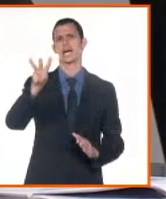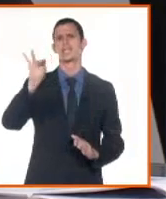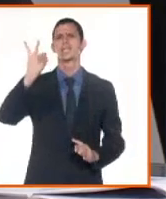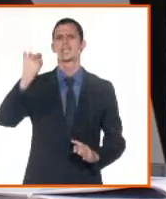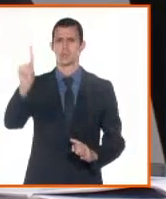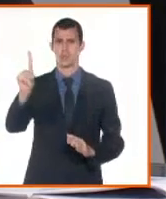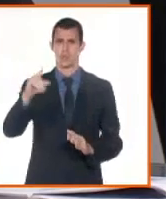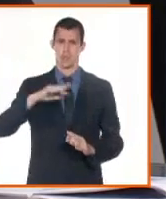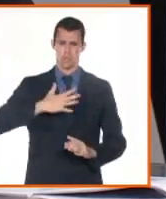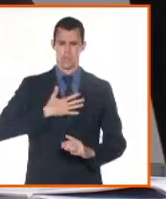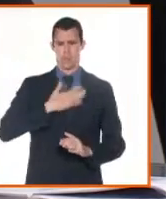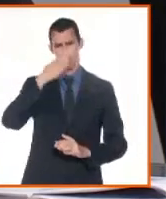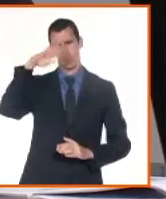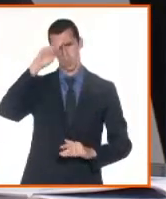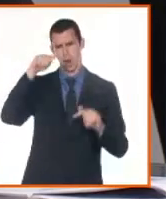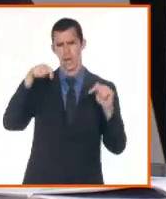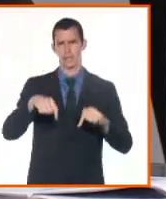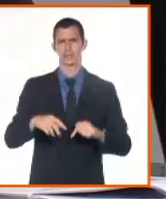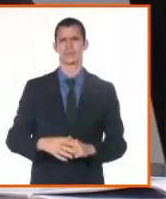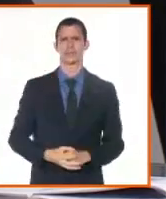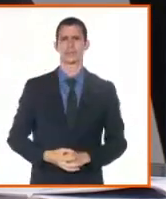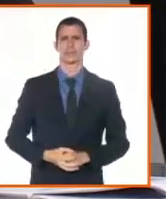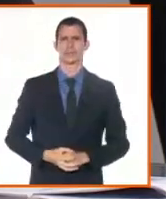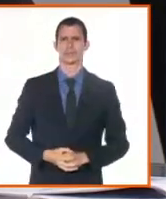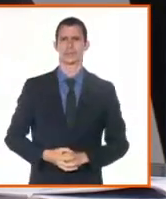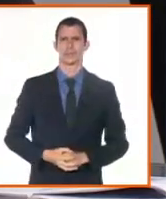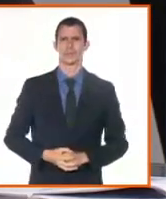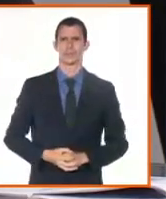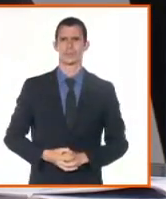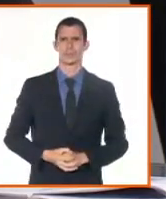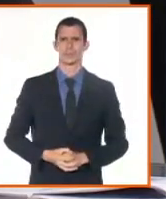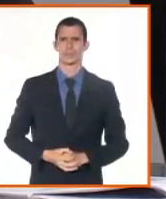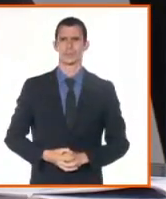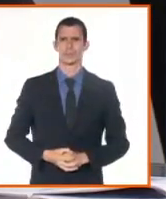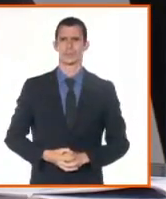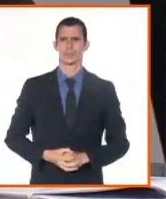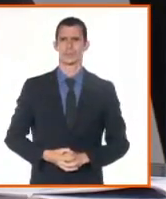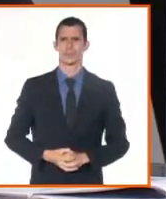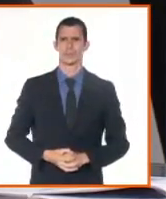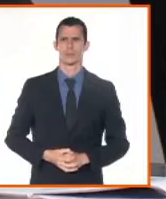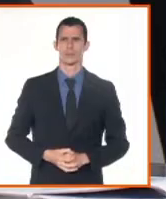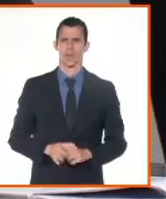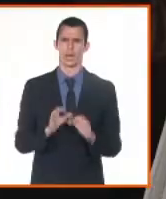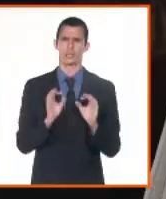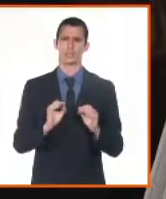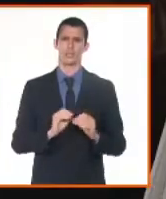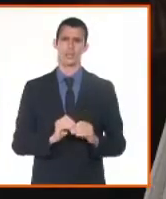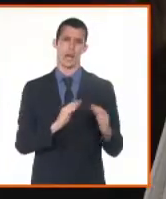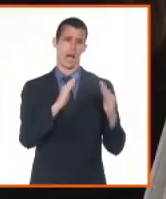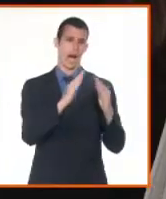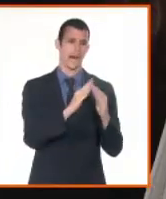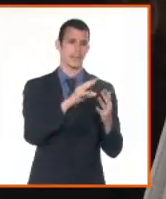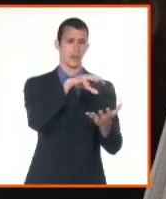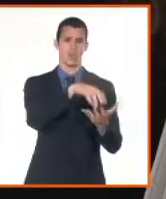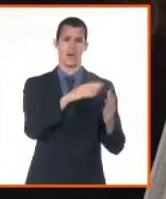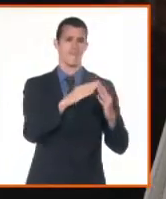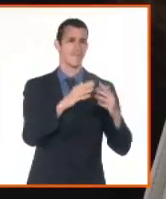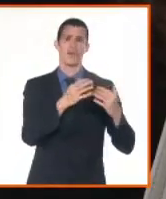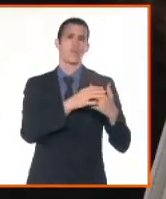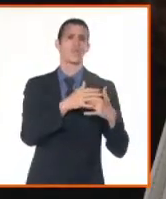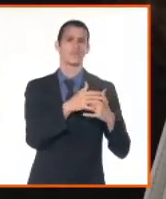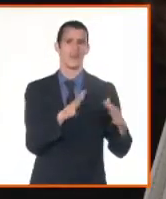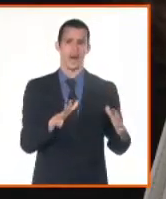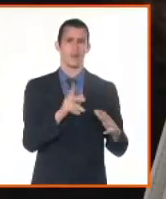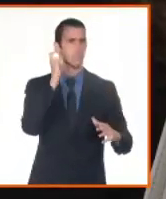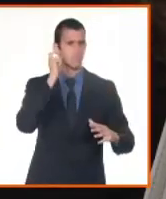inscripciones practicadas de derechos sobre inmuebles de las personas naturales. Eso debe haberse incrementado, imagino, a